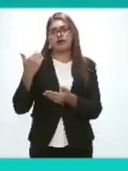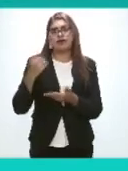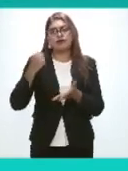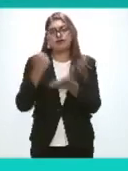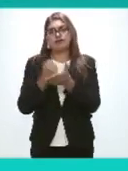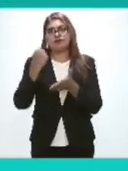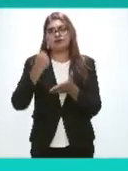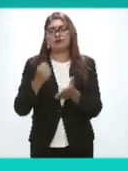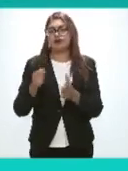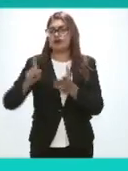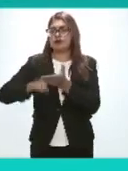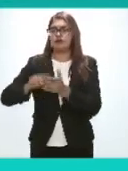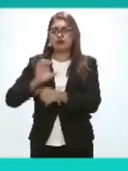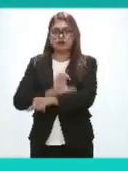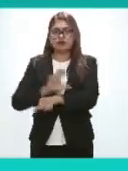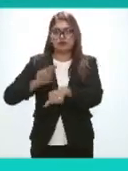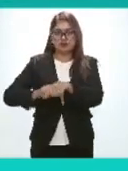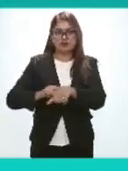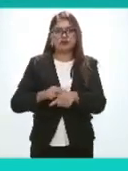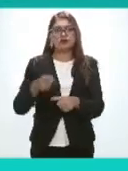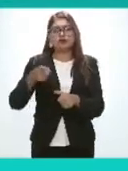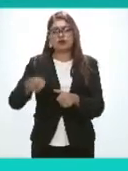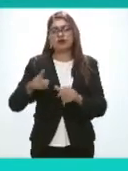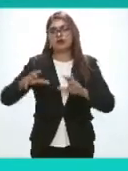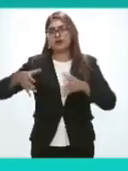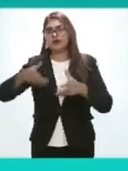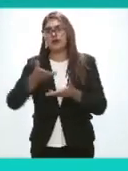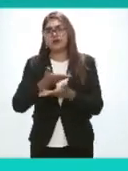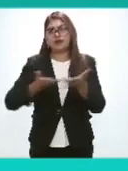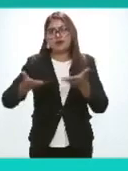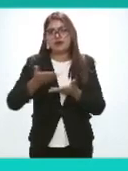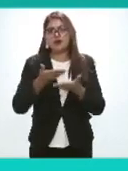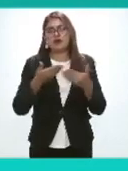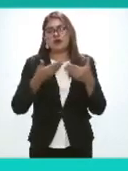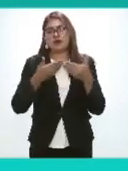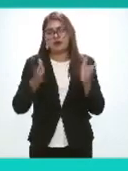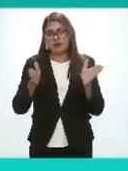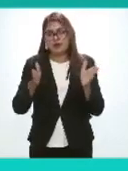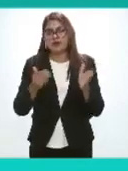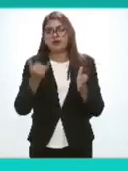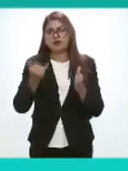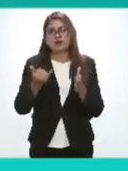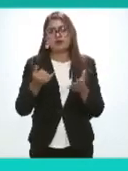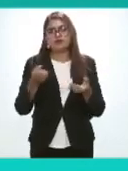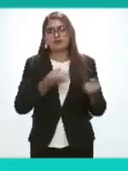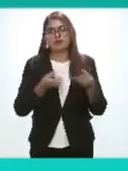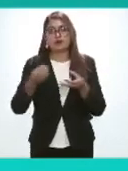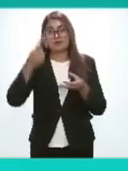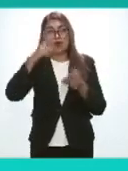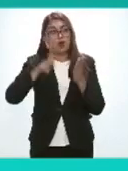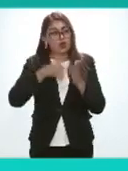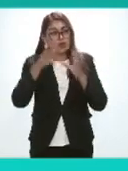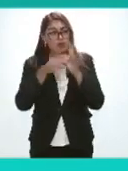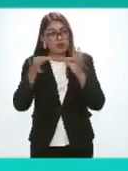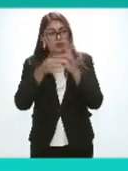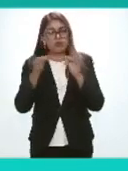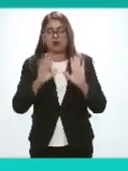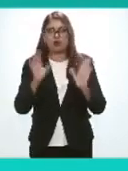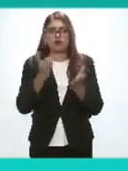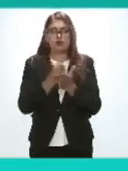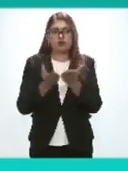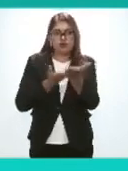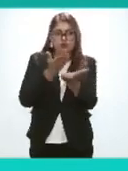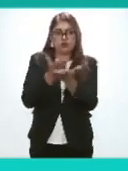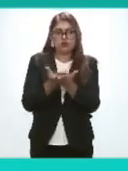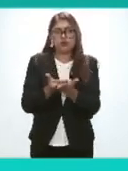por la coordinación de estado abierto y transparencia proactiva para no redundar y ser repetitiva solo lo pongo